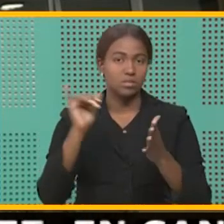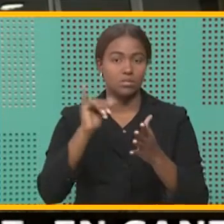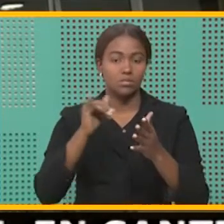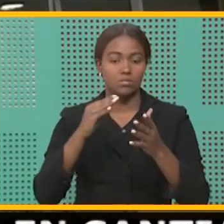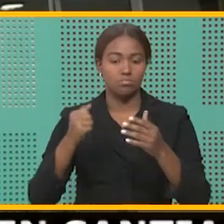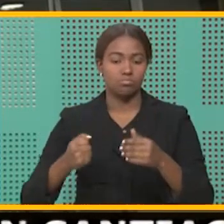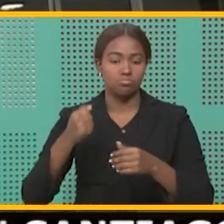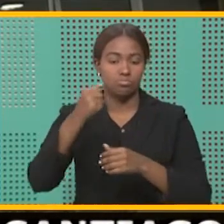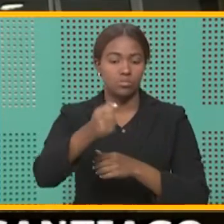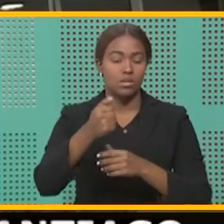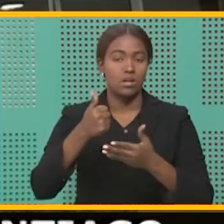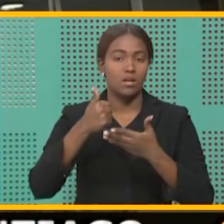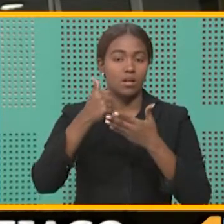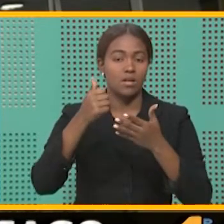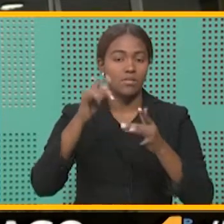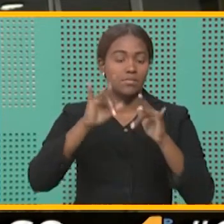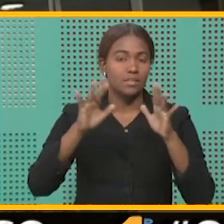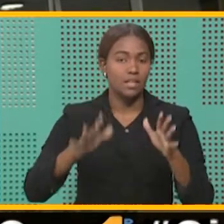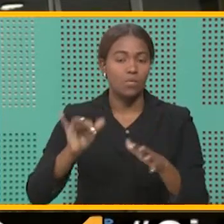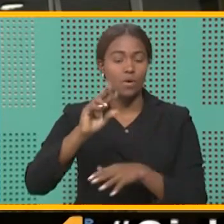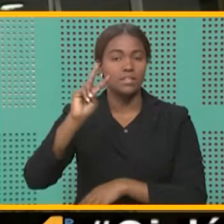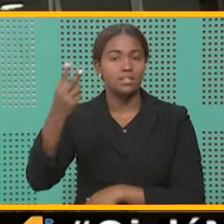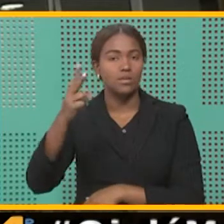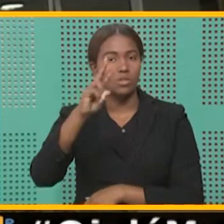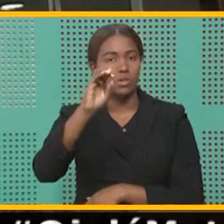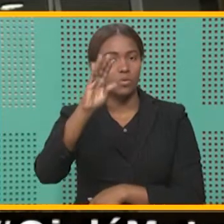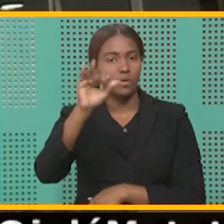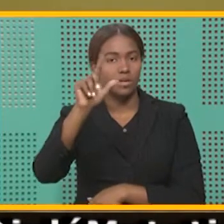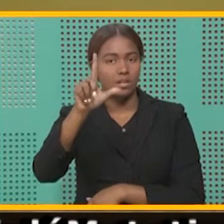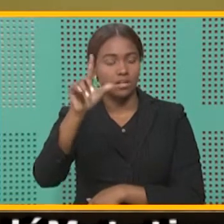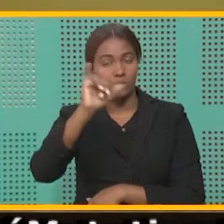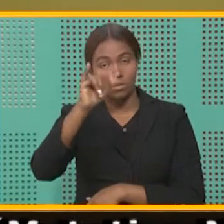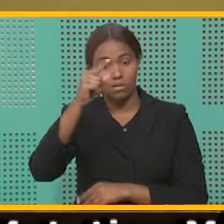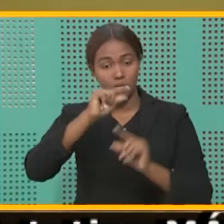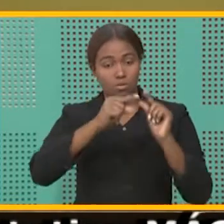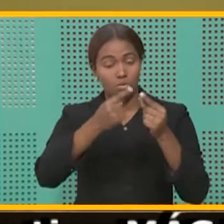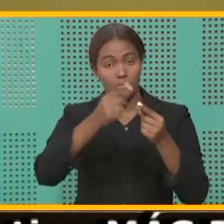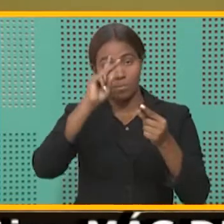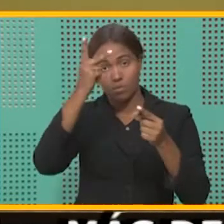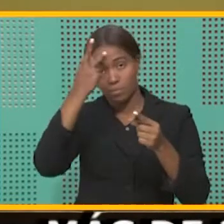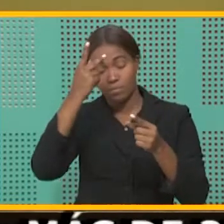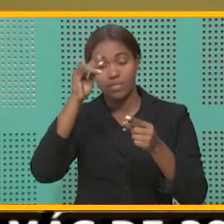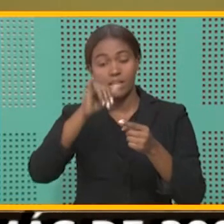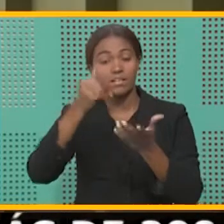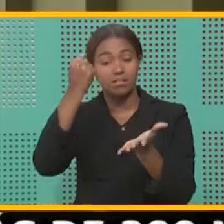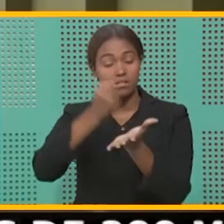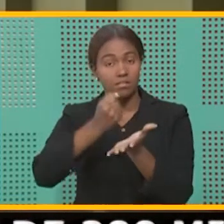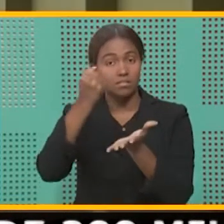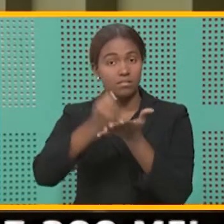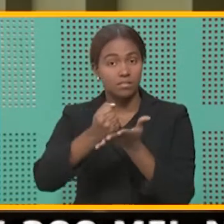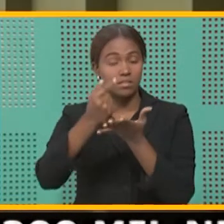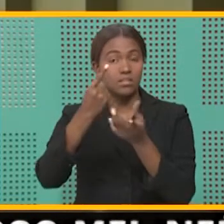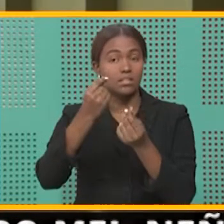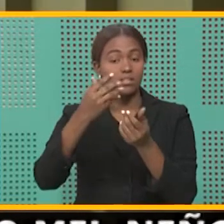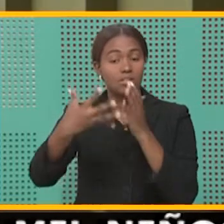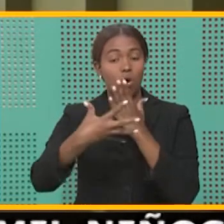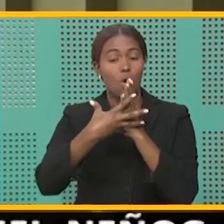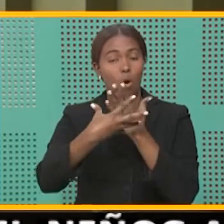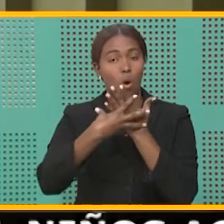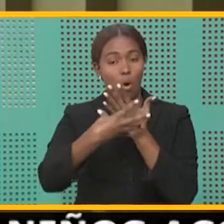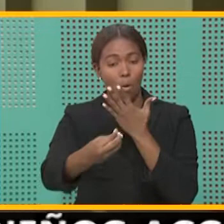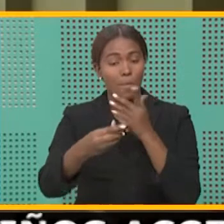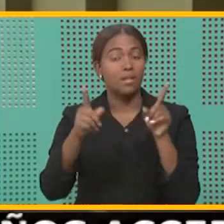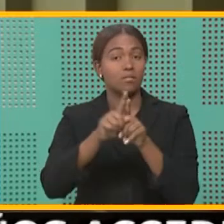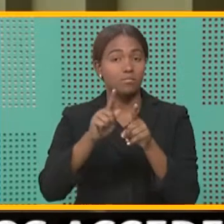secretarios, primer y segundo vocal, y por los delegados de partidos. Esto es sellado, tiene copias al carbón